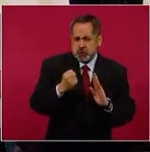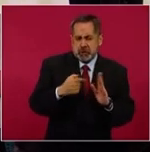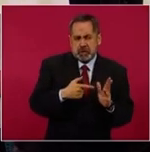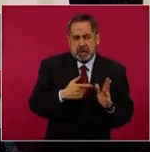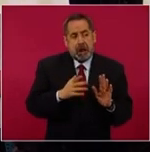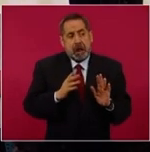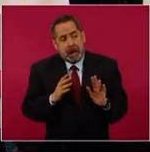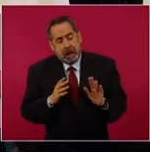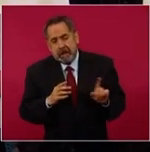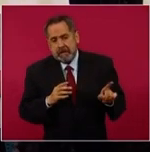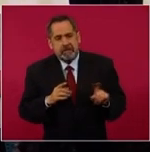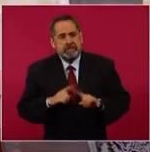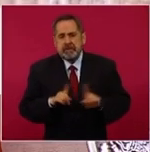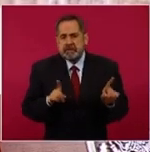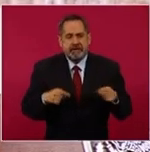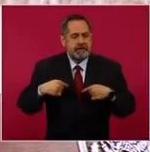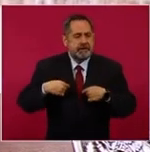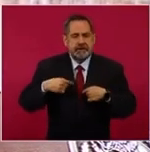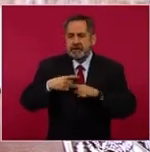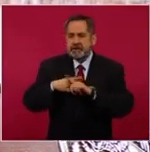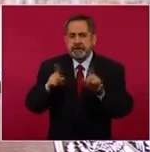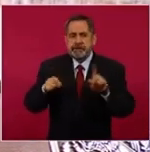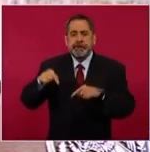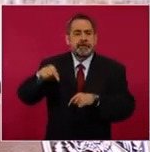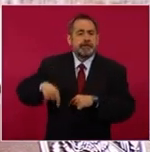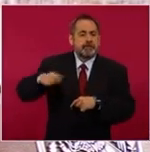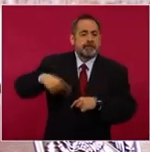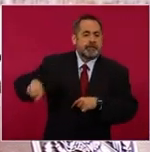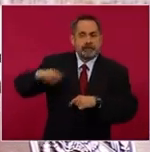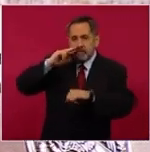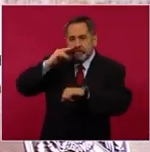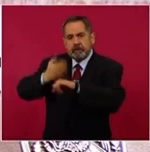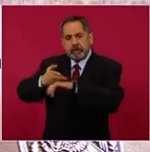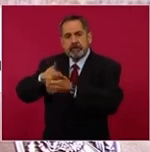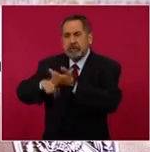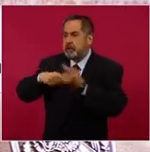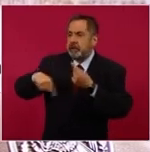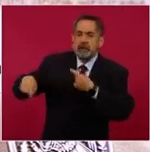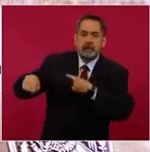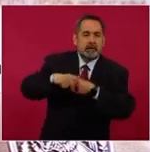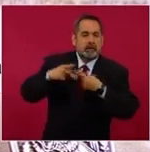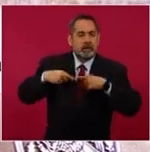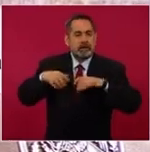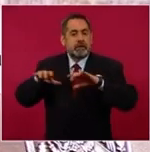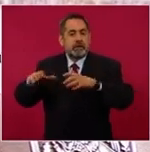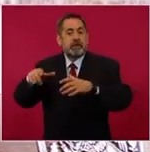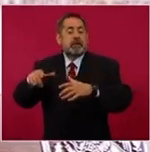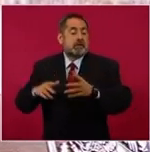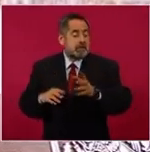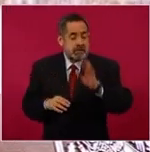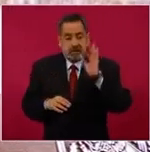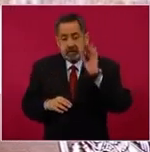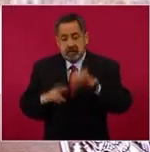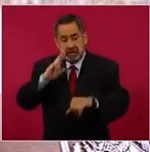La gente actuó muy responsablemente, nosotros tenemos